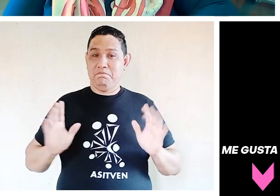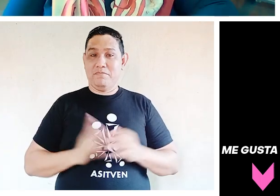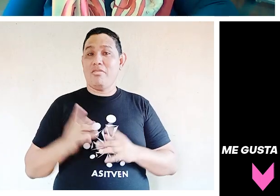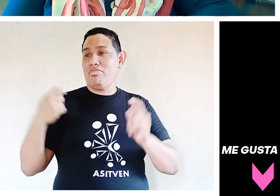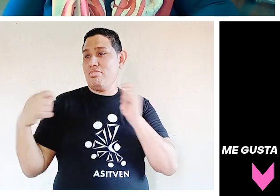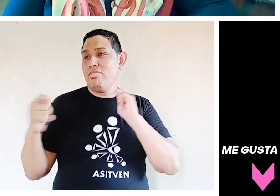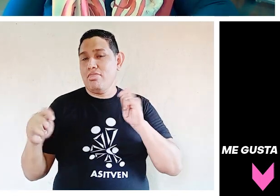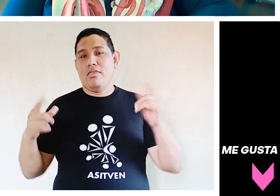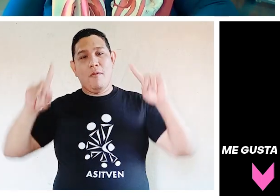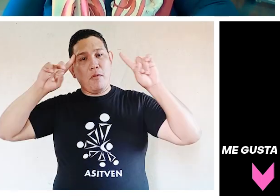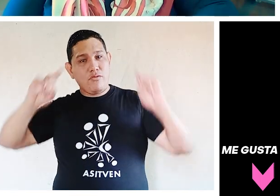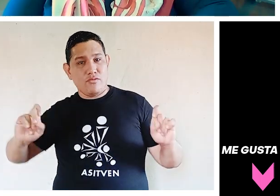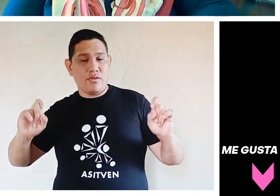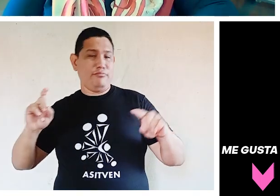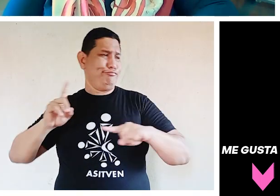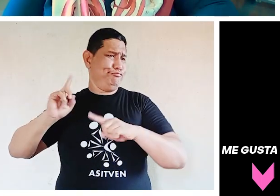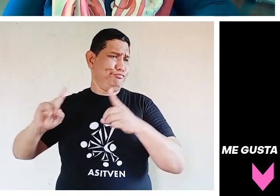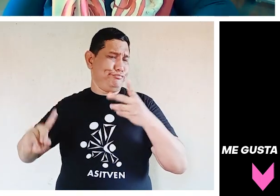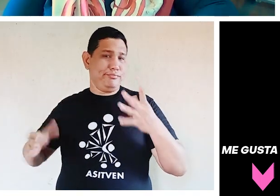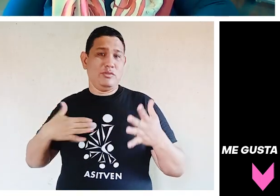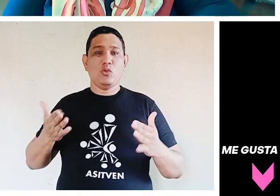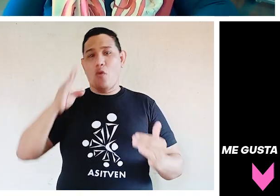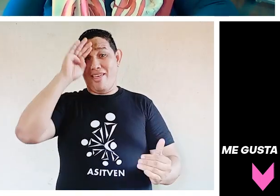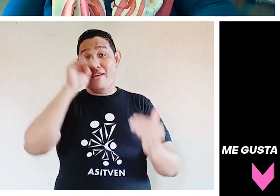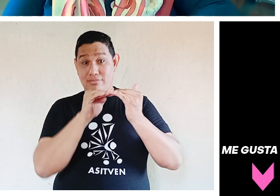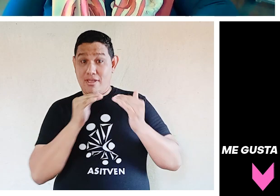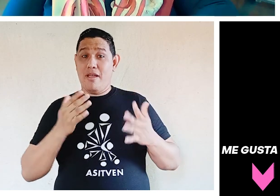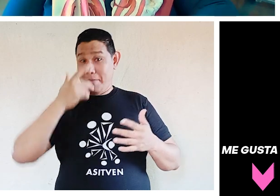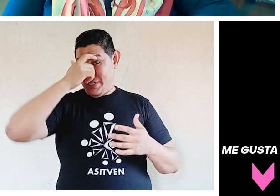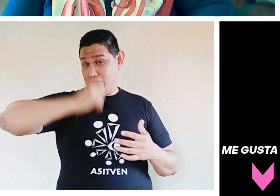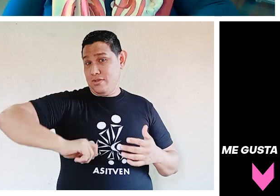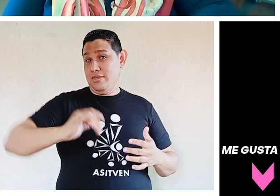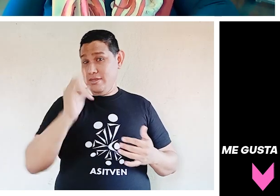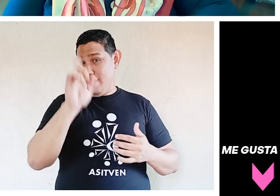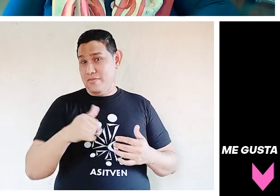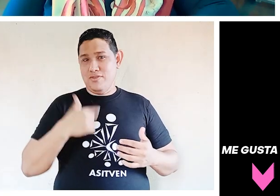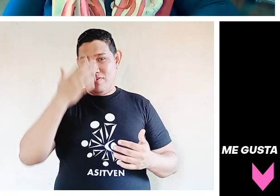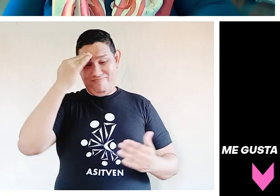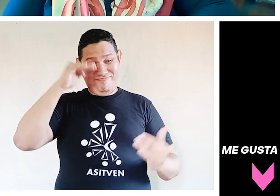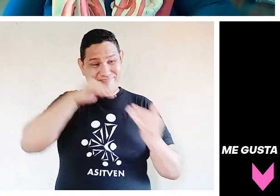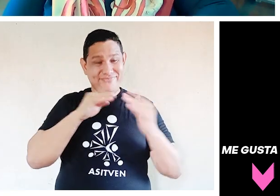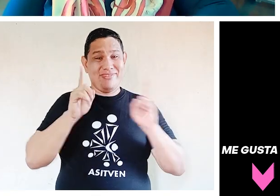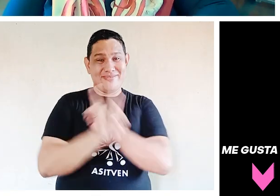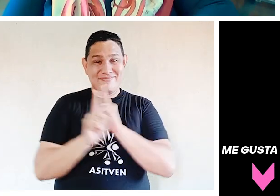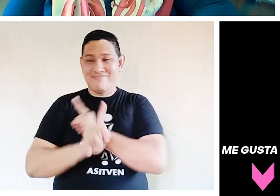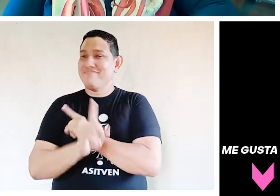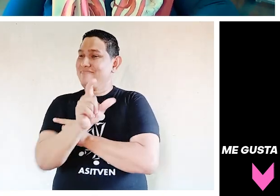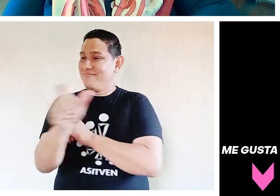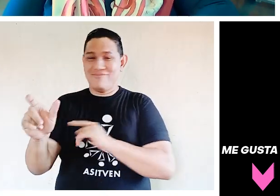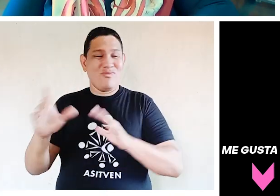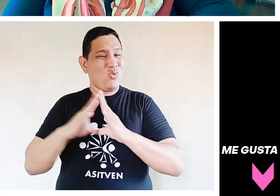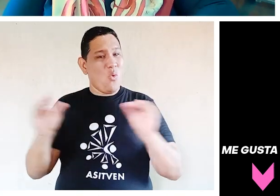negocios, del punto de vista profesional. sea, todos nos hemos tenido que adaptar a nuestro punto de vista personal. Hemos tenido que adaptar